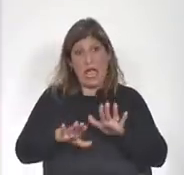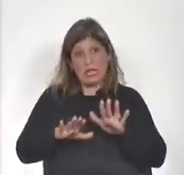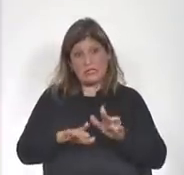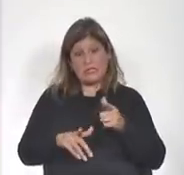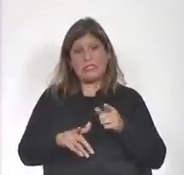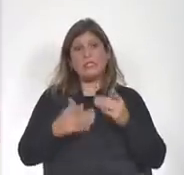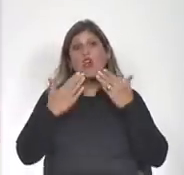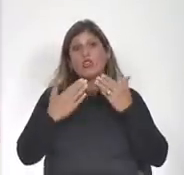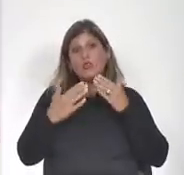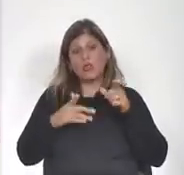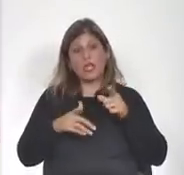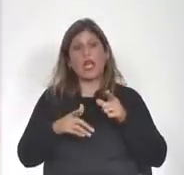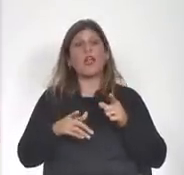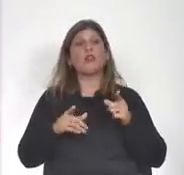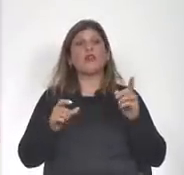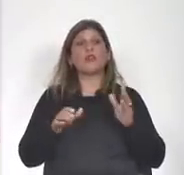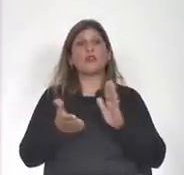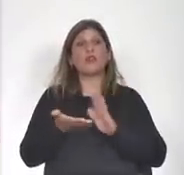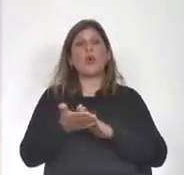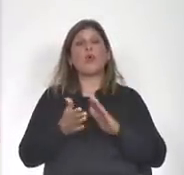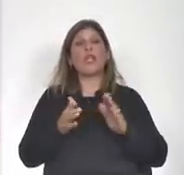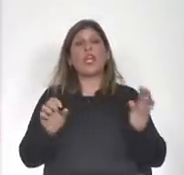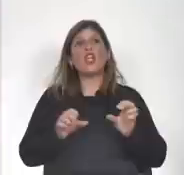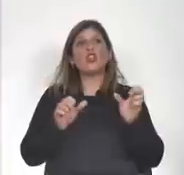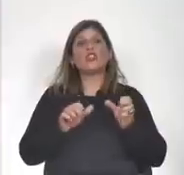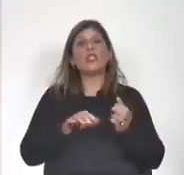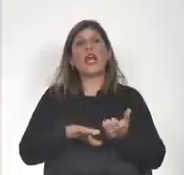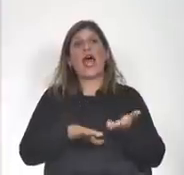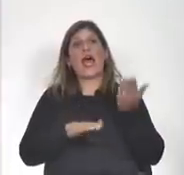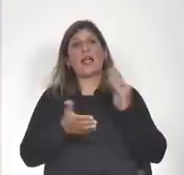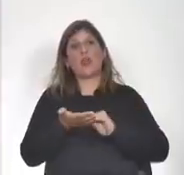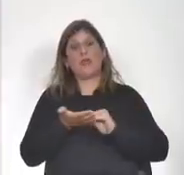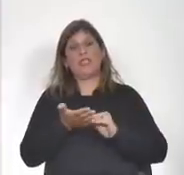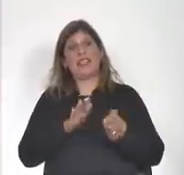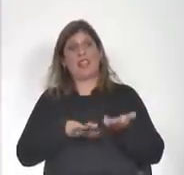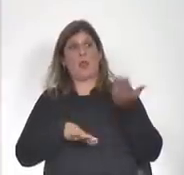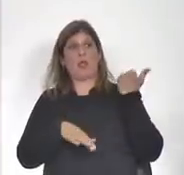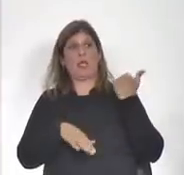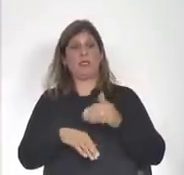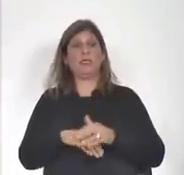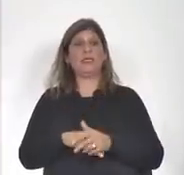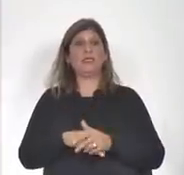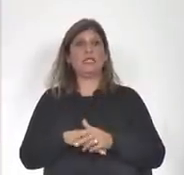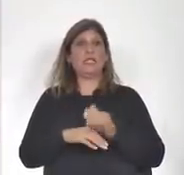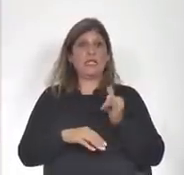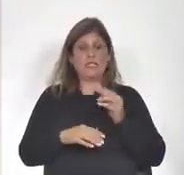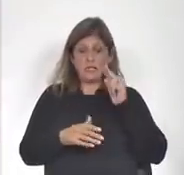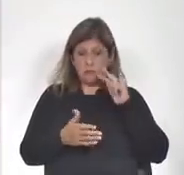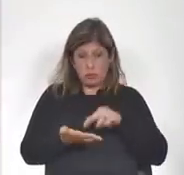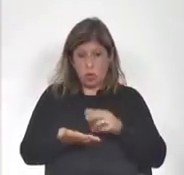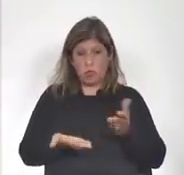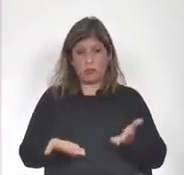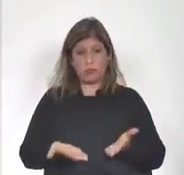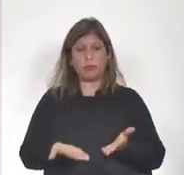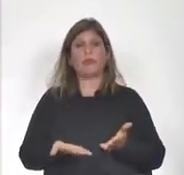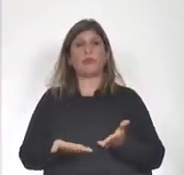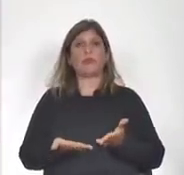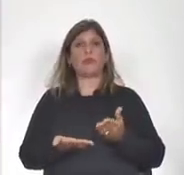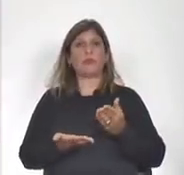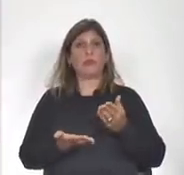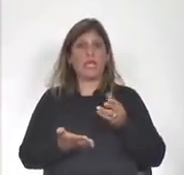consultado sobre los actos antecedentes del acto administrativo si tuvo a la vista ese